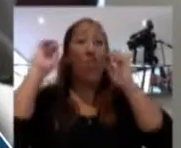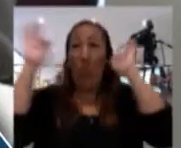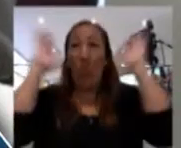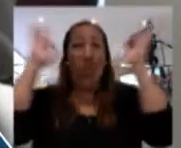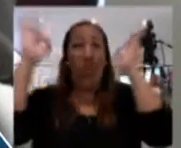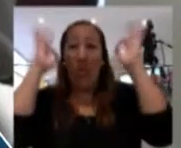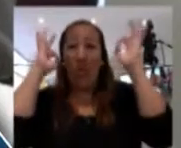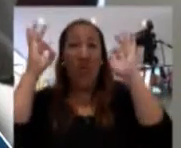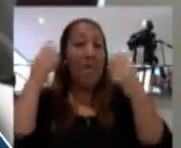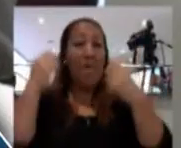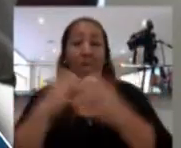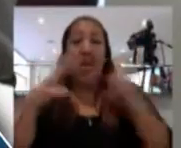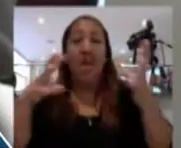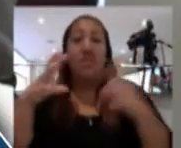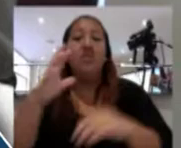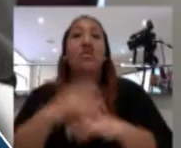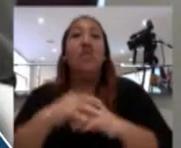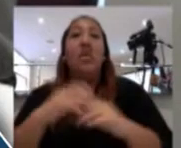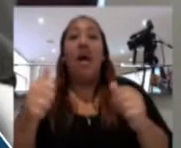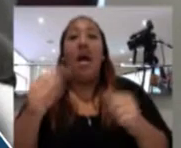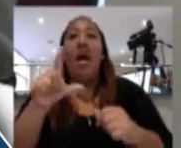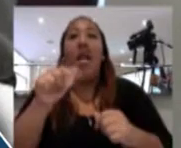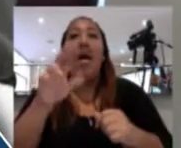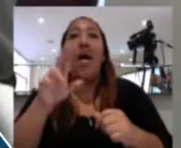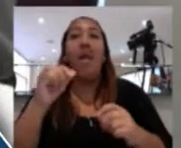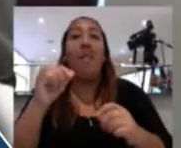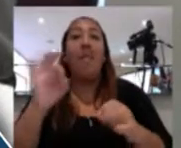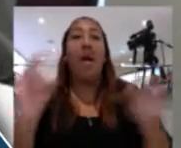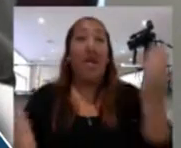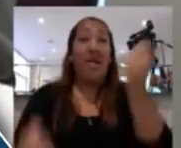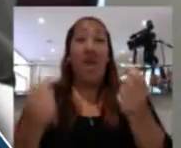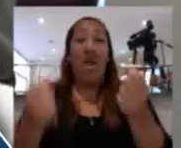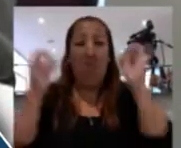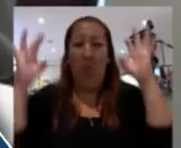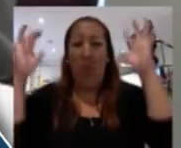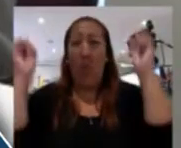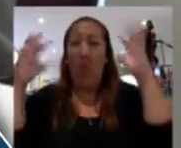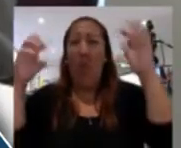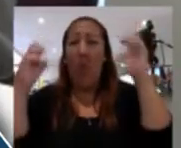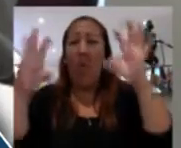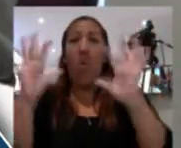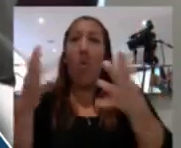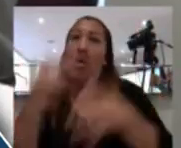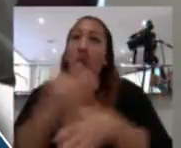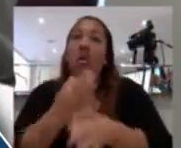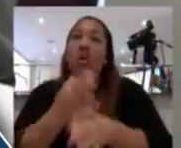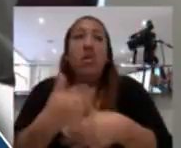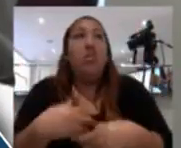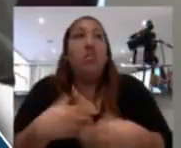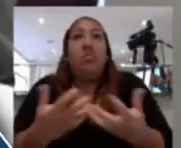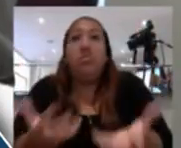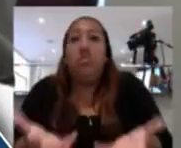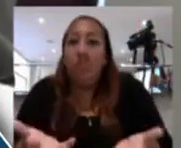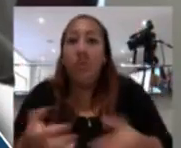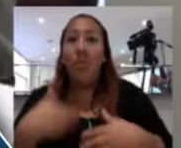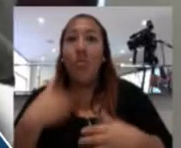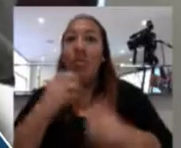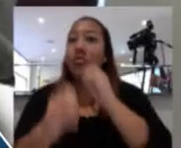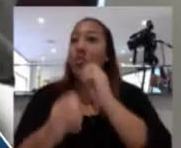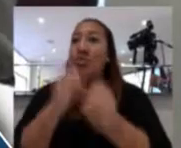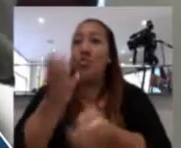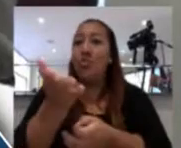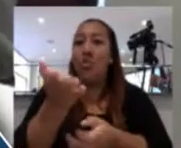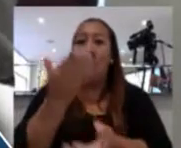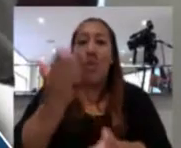contra las alarmas de los vehículos. No hay forma, no hay forma, creo yo, de poder contrarrestar